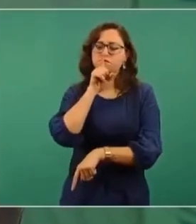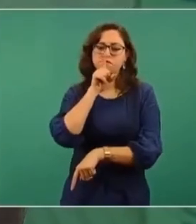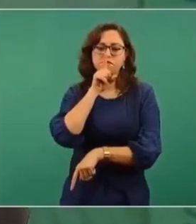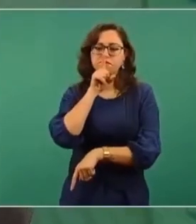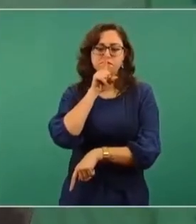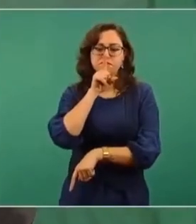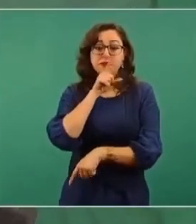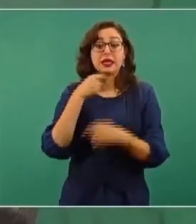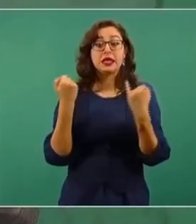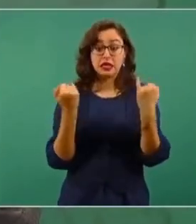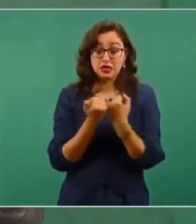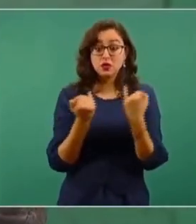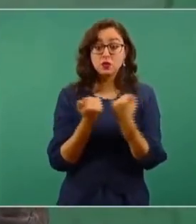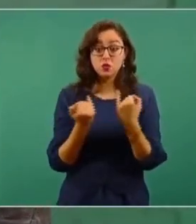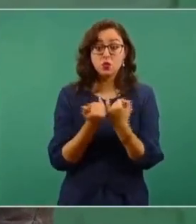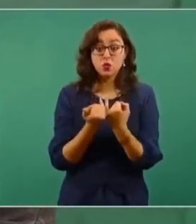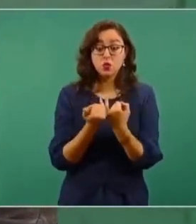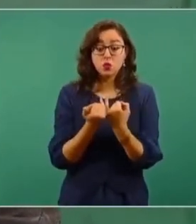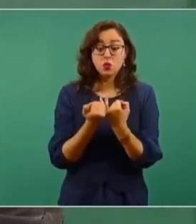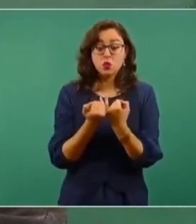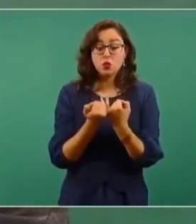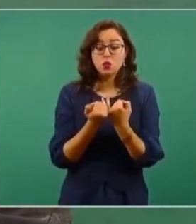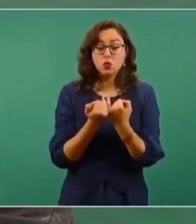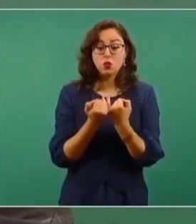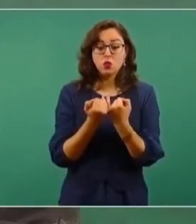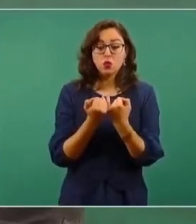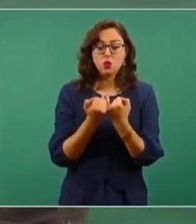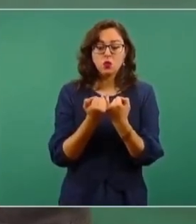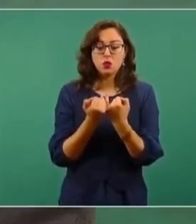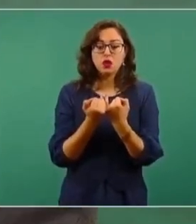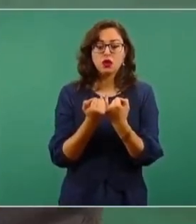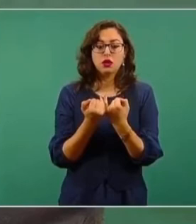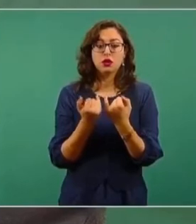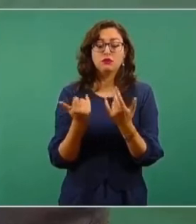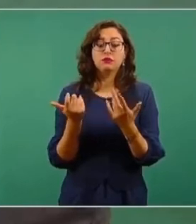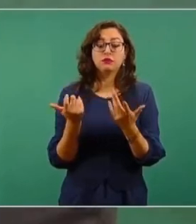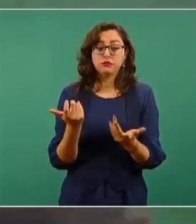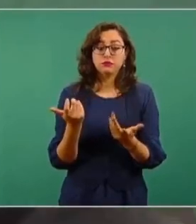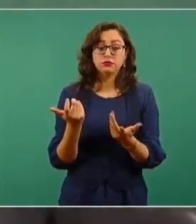cuidado para que no vayan